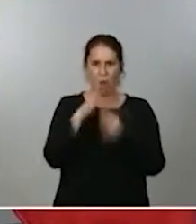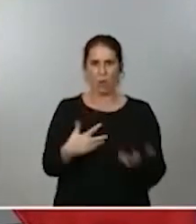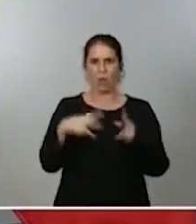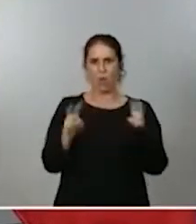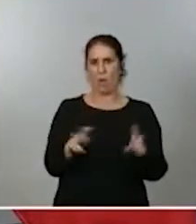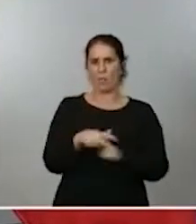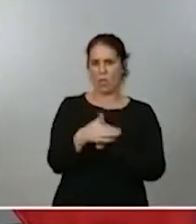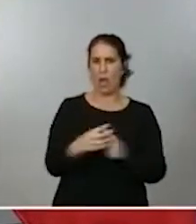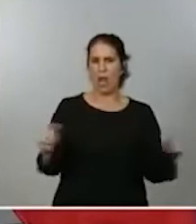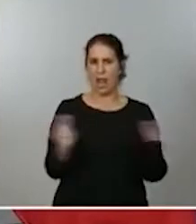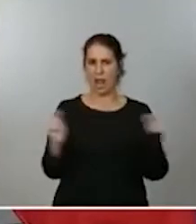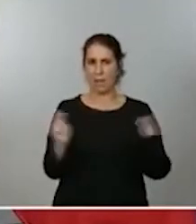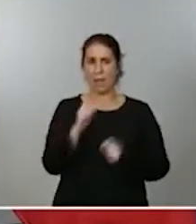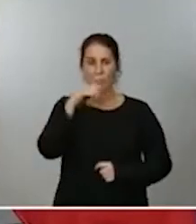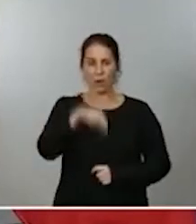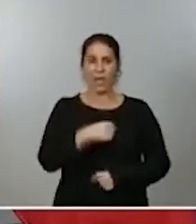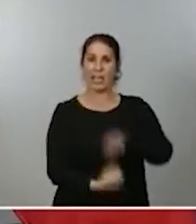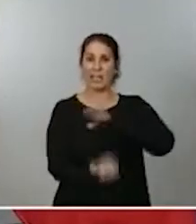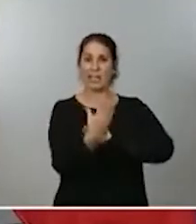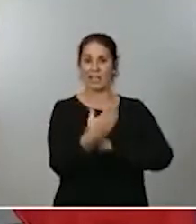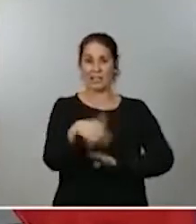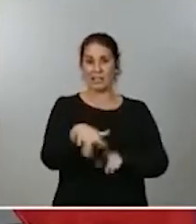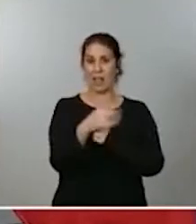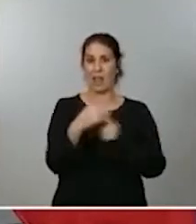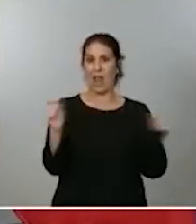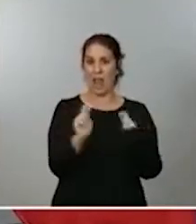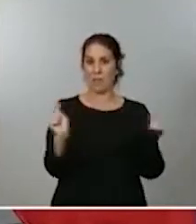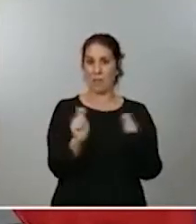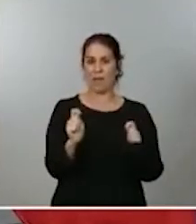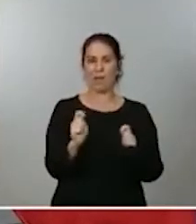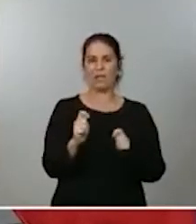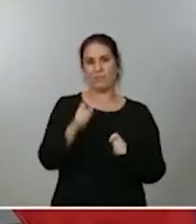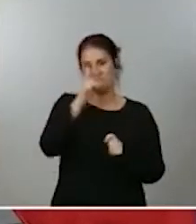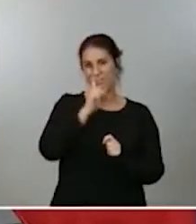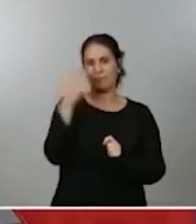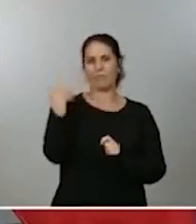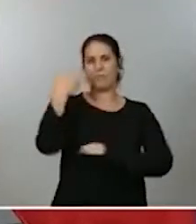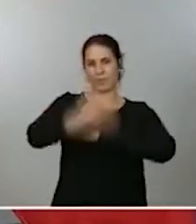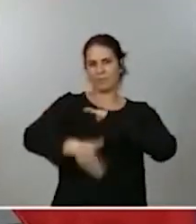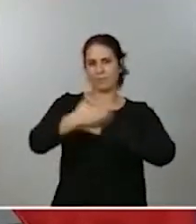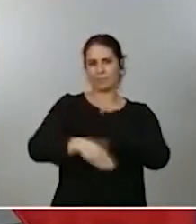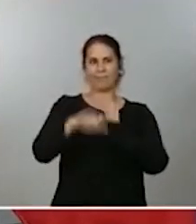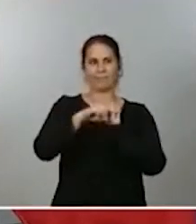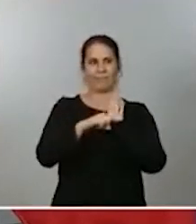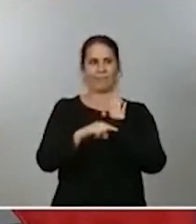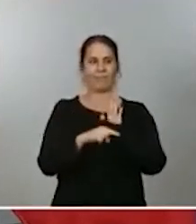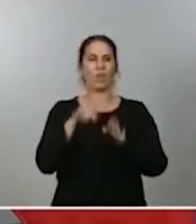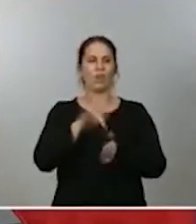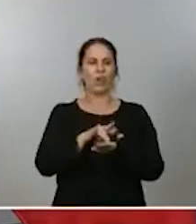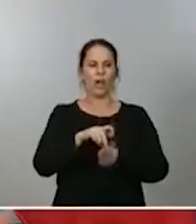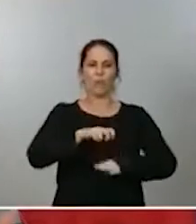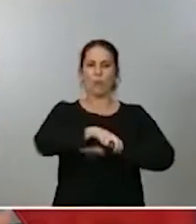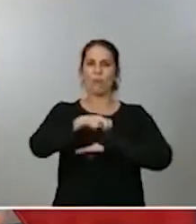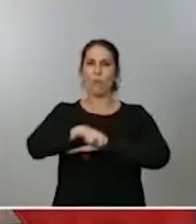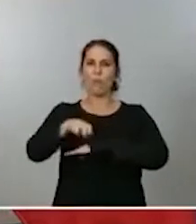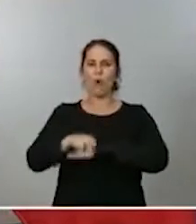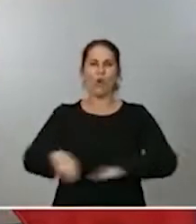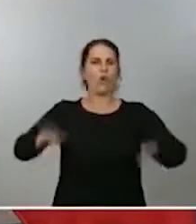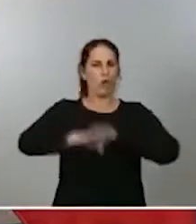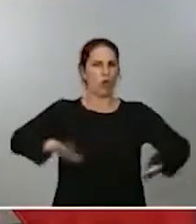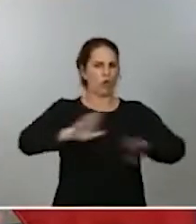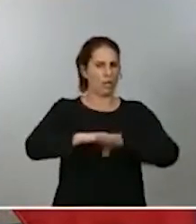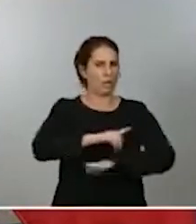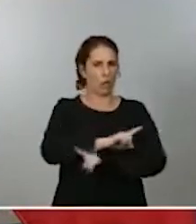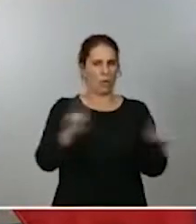alarma que estableció, recuerden, la limitación de libertad de circulación en el horario nocturno y habilitó, por su